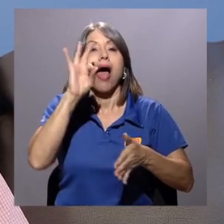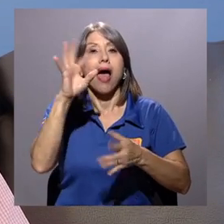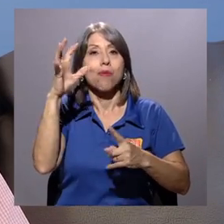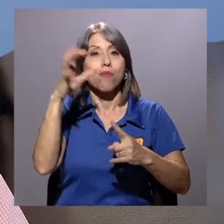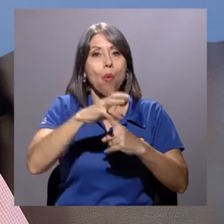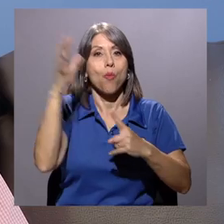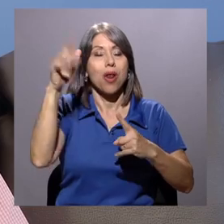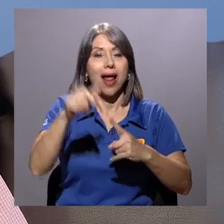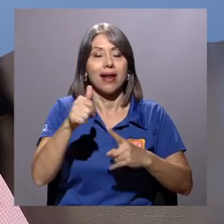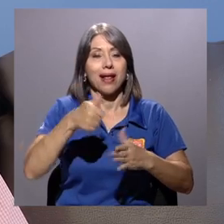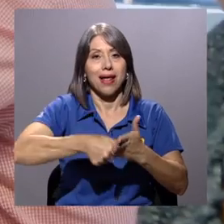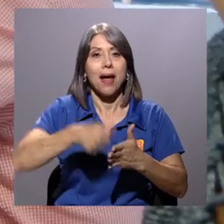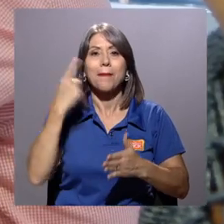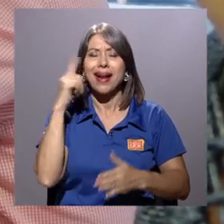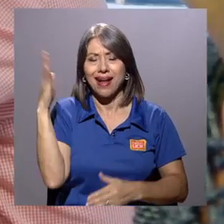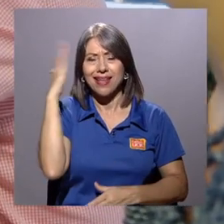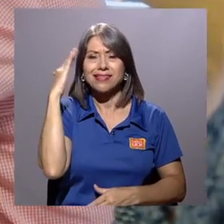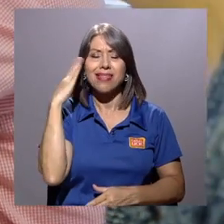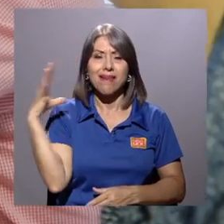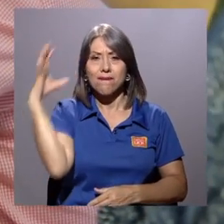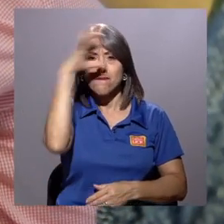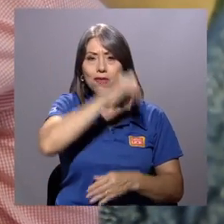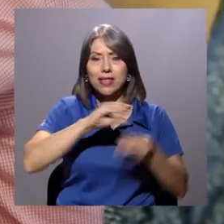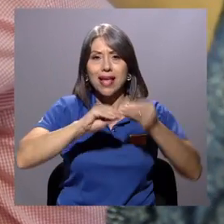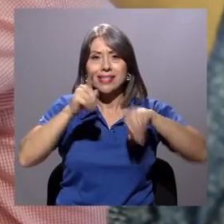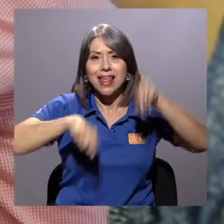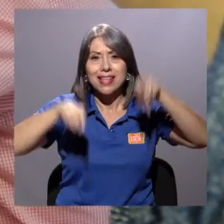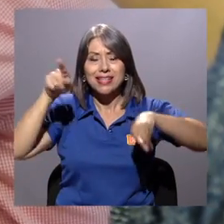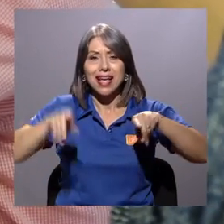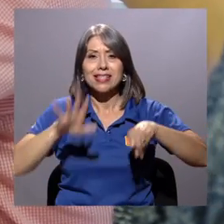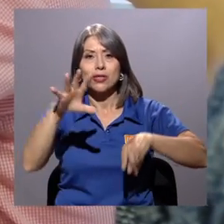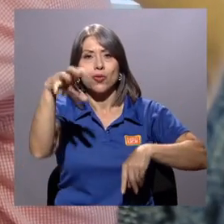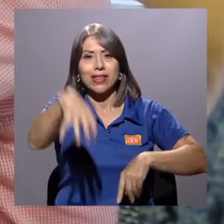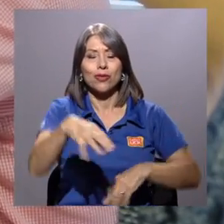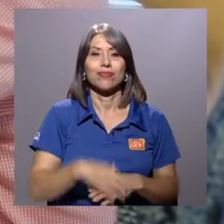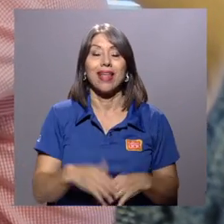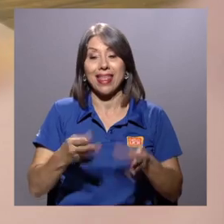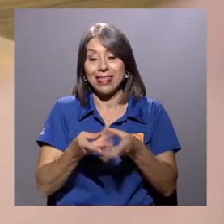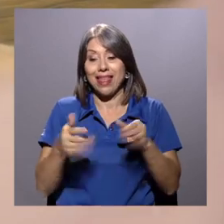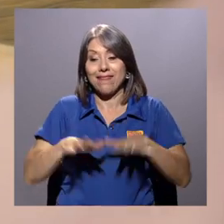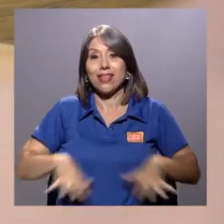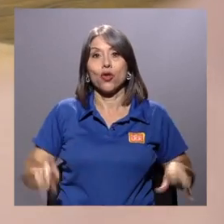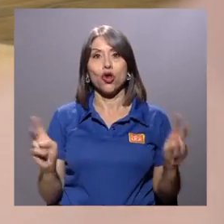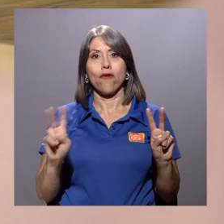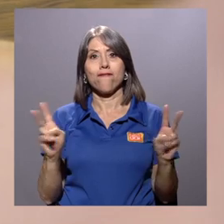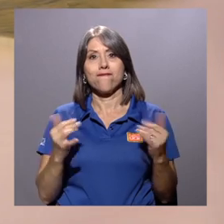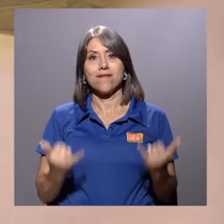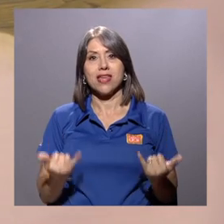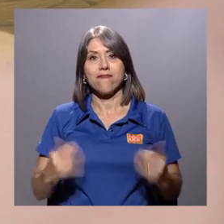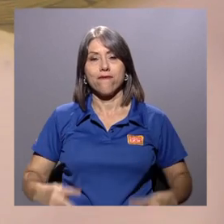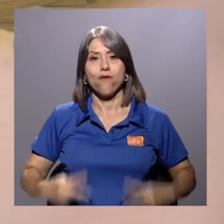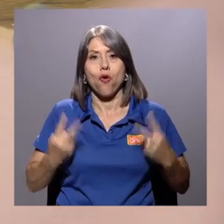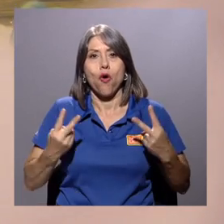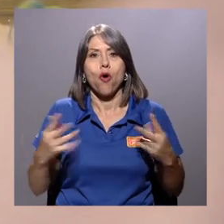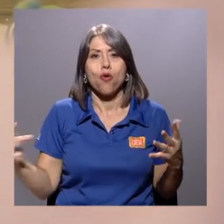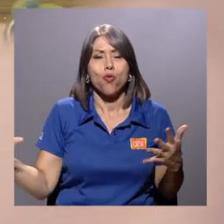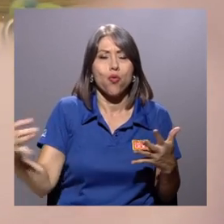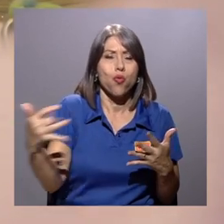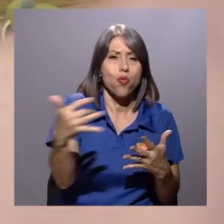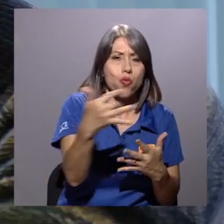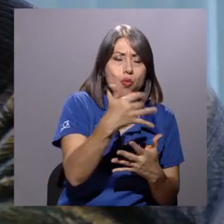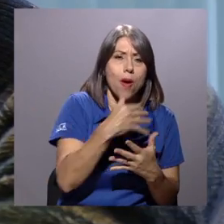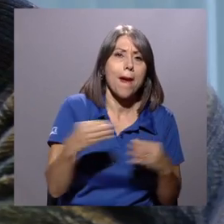que se informen sobre variables estadísticas de su cantón. Territorio Vivo agrupa la información de más de 30 fuentes